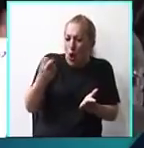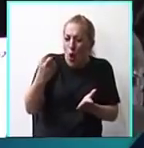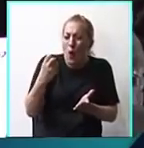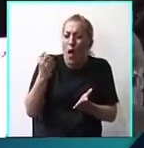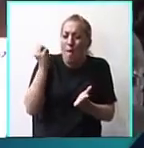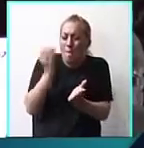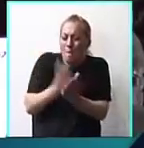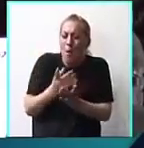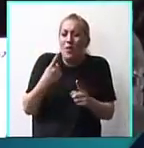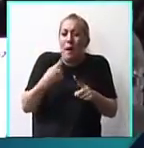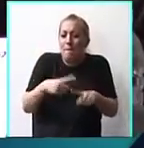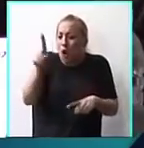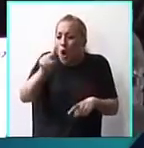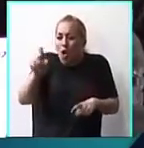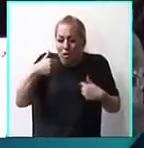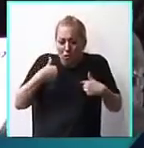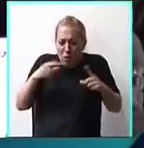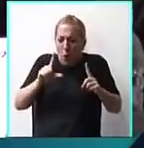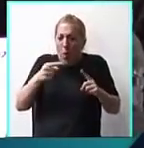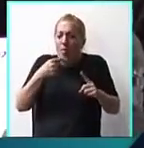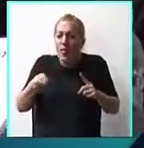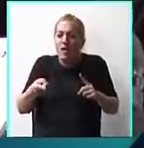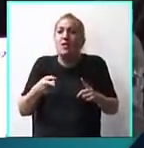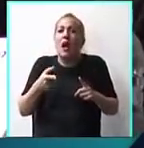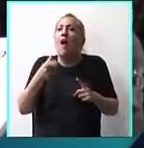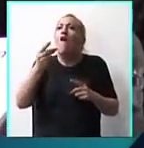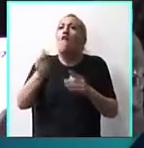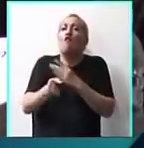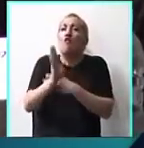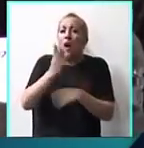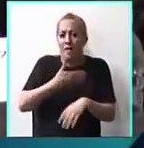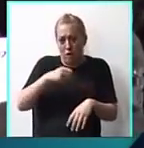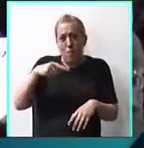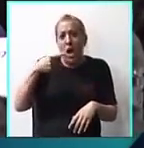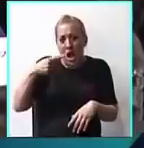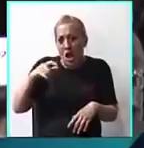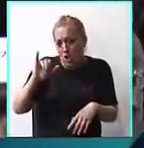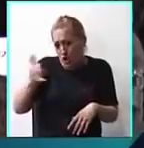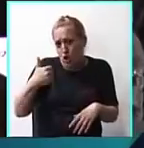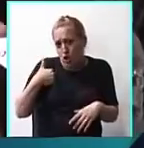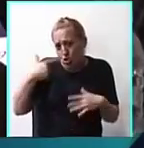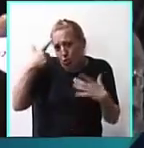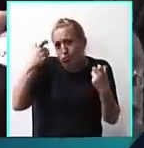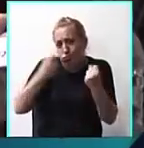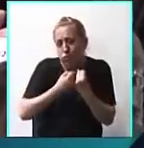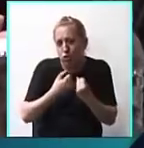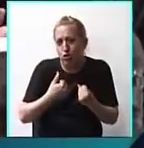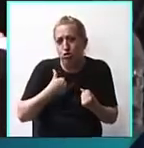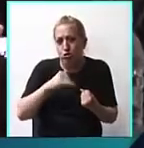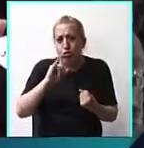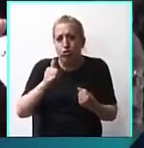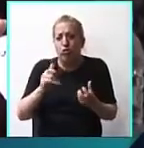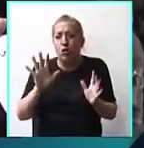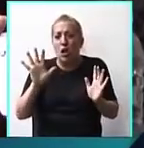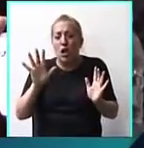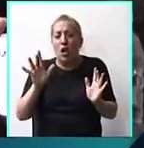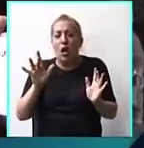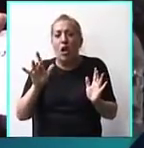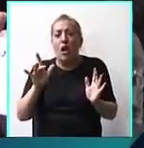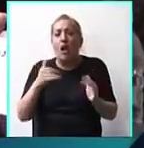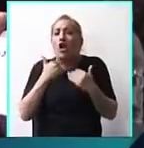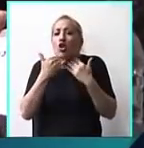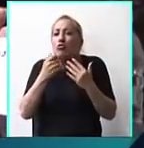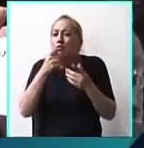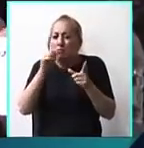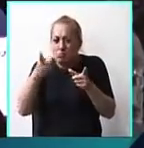multa por una pintada sin firma que dice fuera el FMI. Sí, yo estoy contra el FMI, no sé si esa pintada la hizo alguien de mi partido.